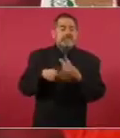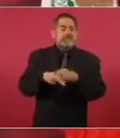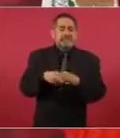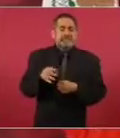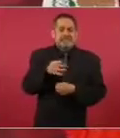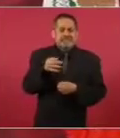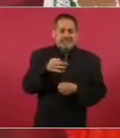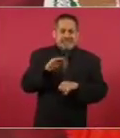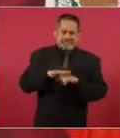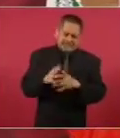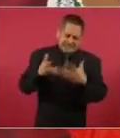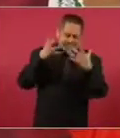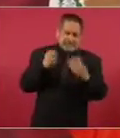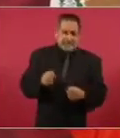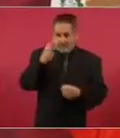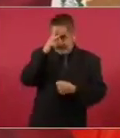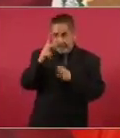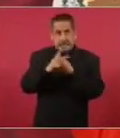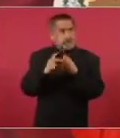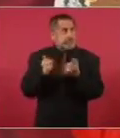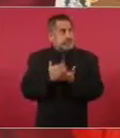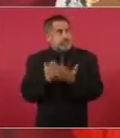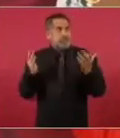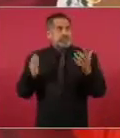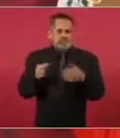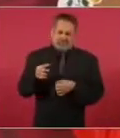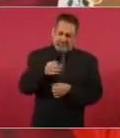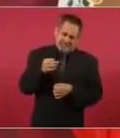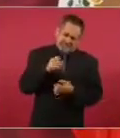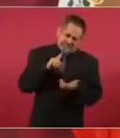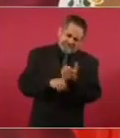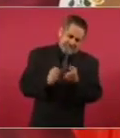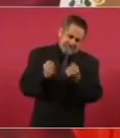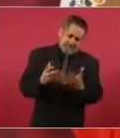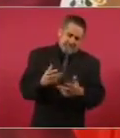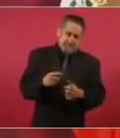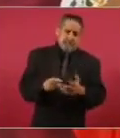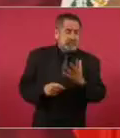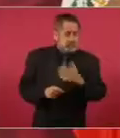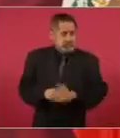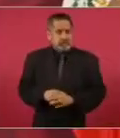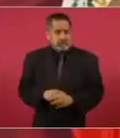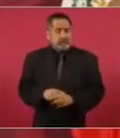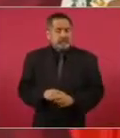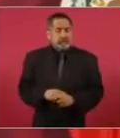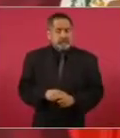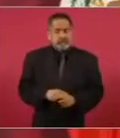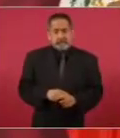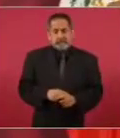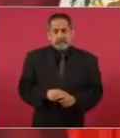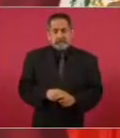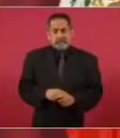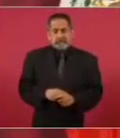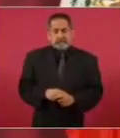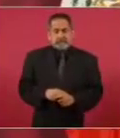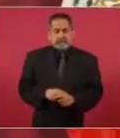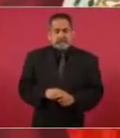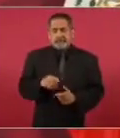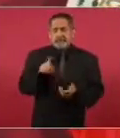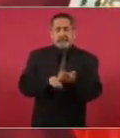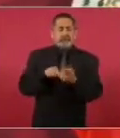tienen